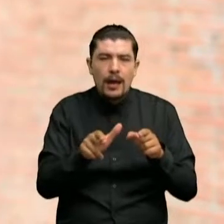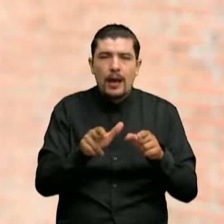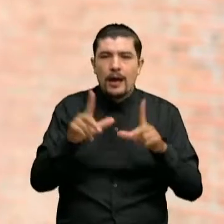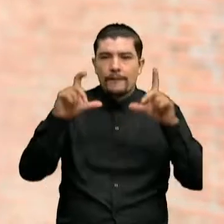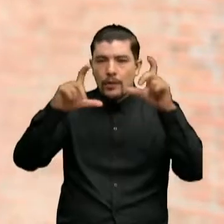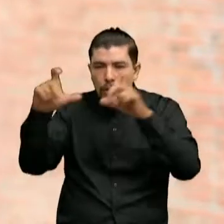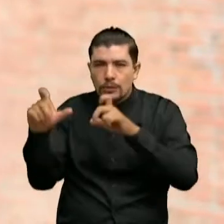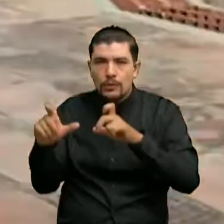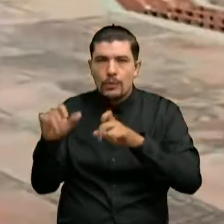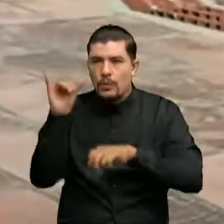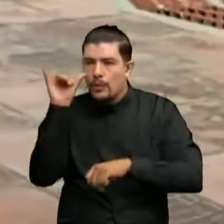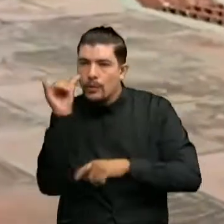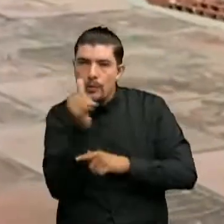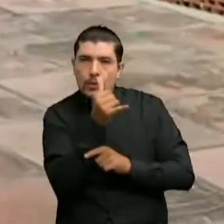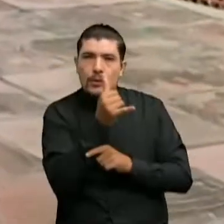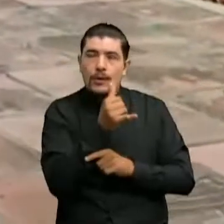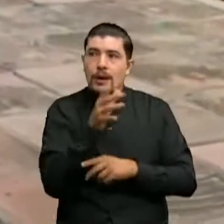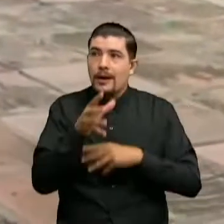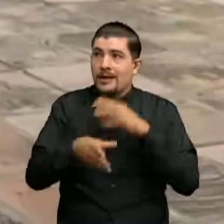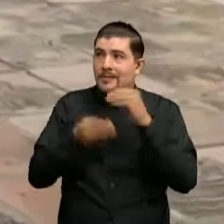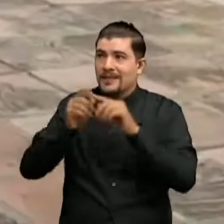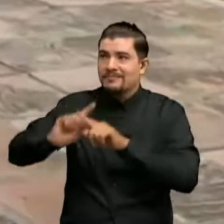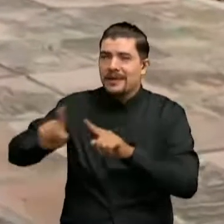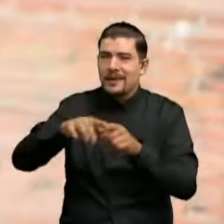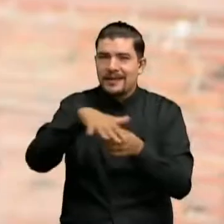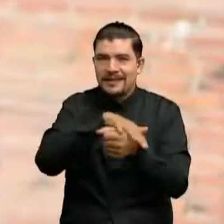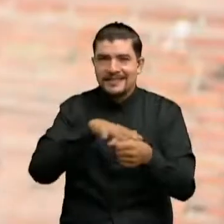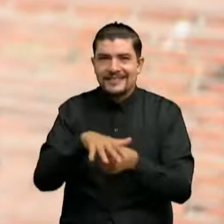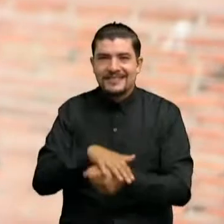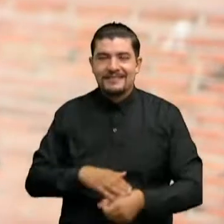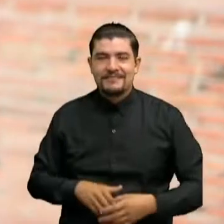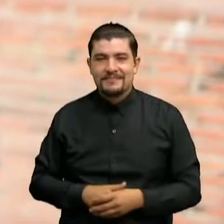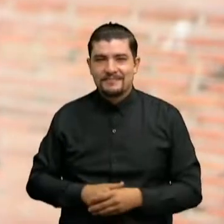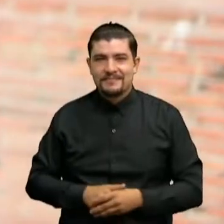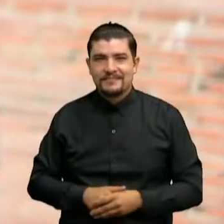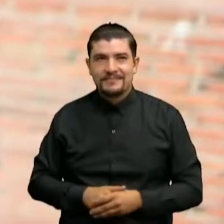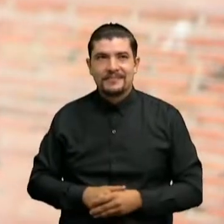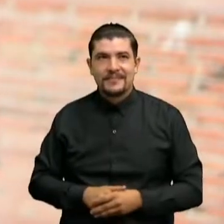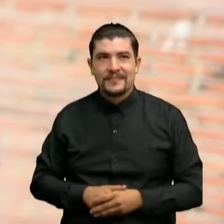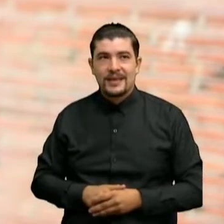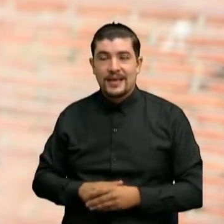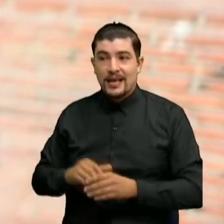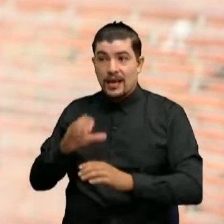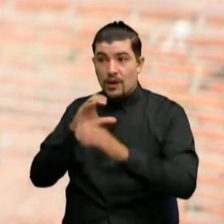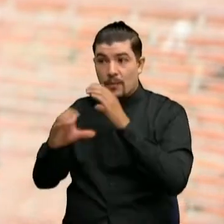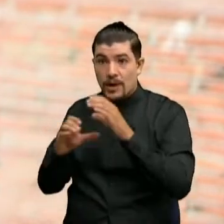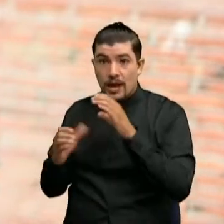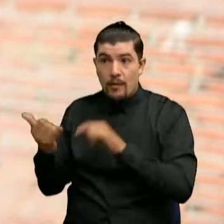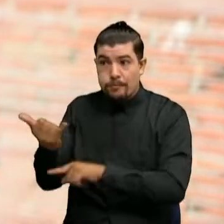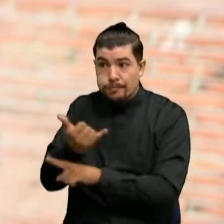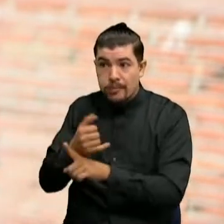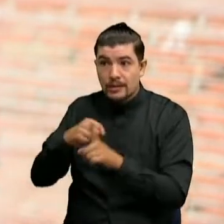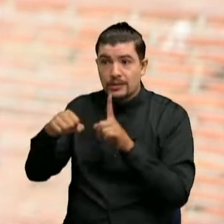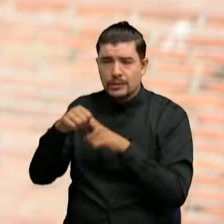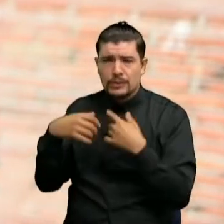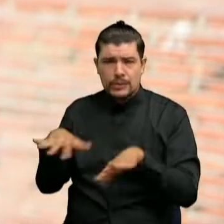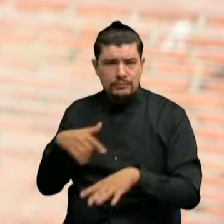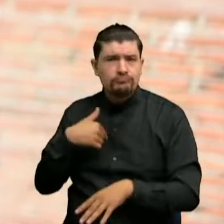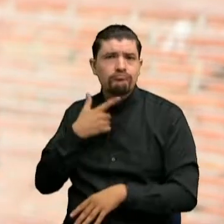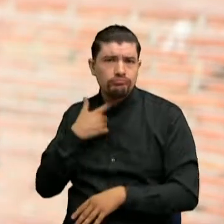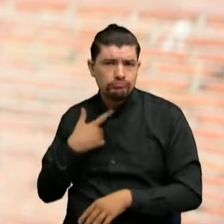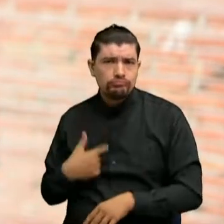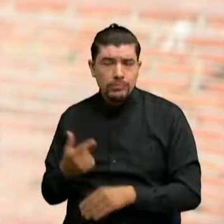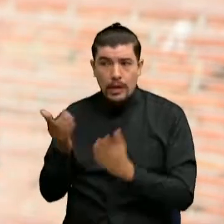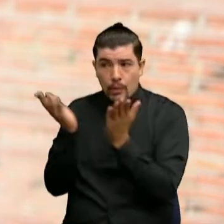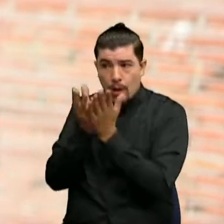a grabar Y otras cosas más Bueno, lo que más me gusta de los comunicadores Es que además de ser algo educativo También